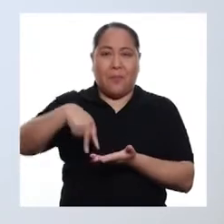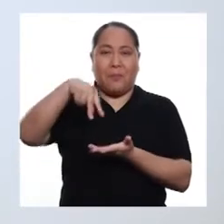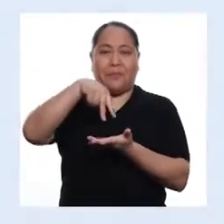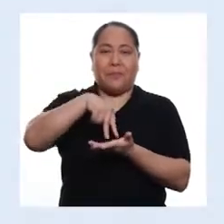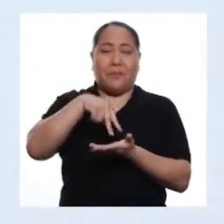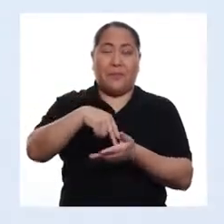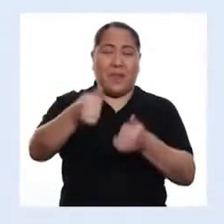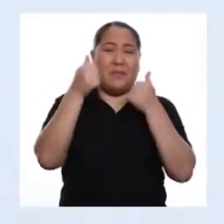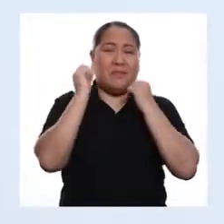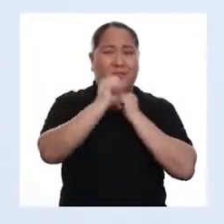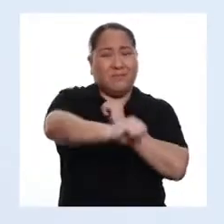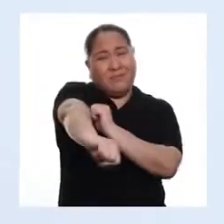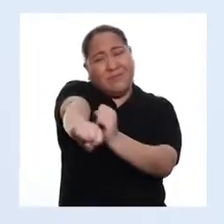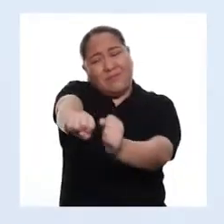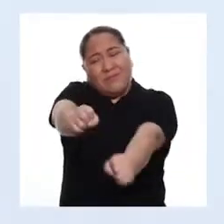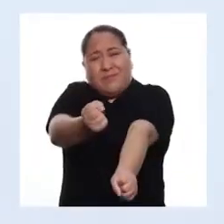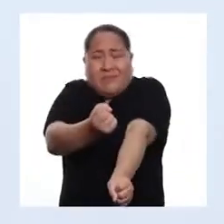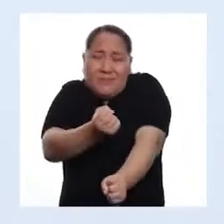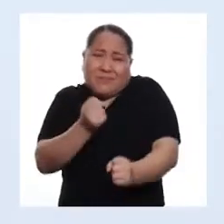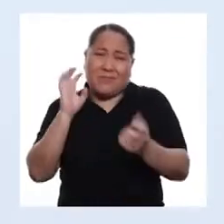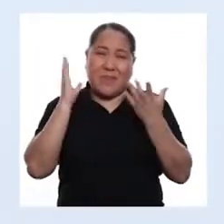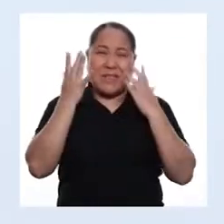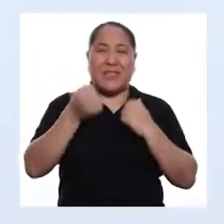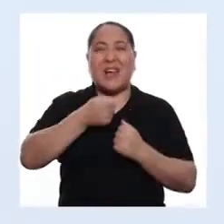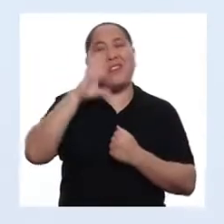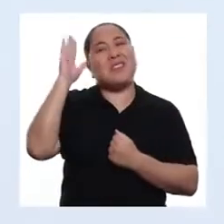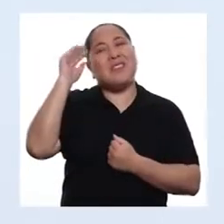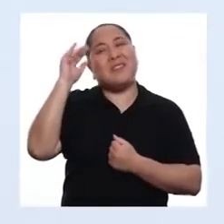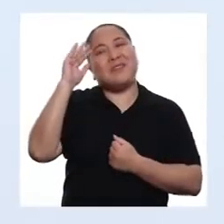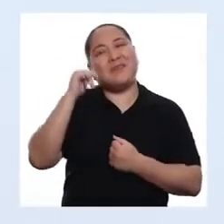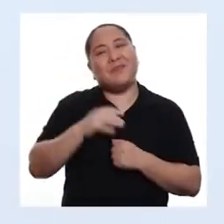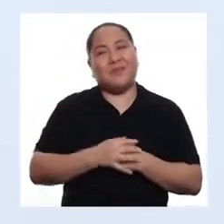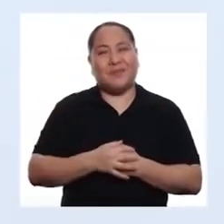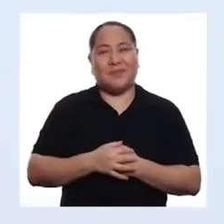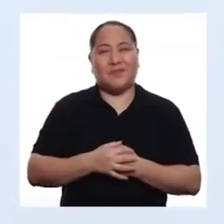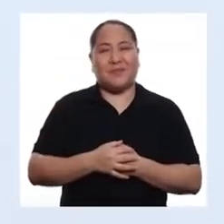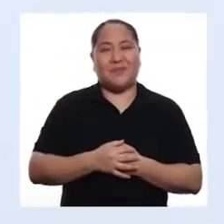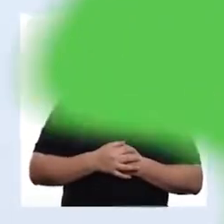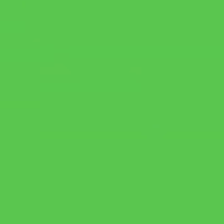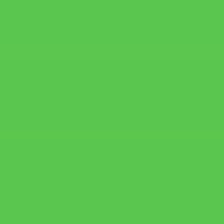pie. Qué genial estirar y movernos como el agua. Nos vemos.